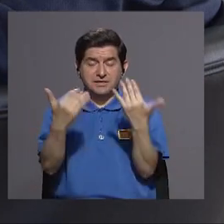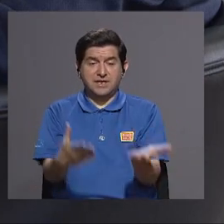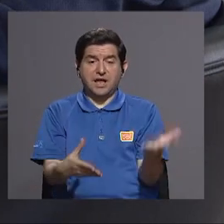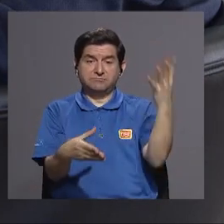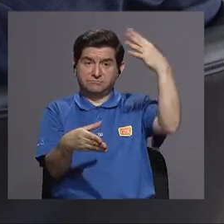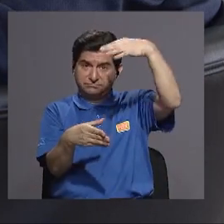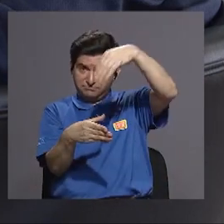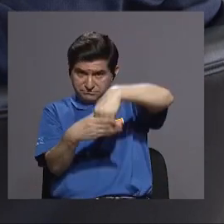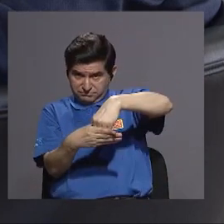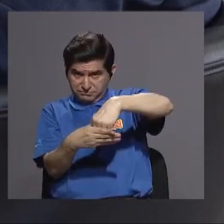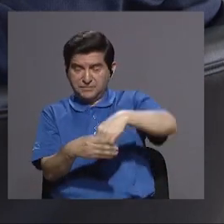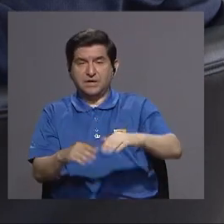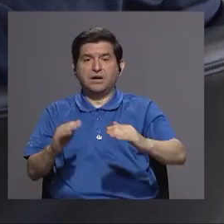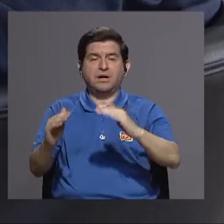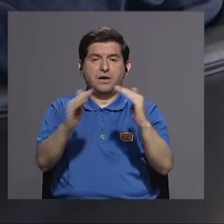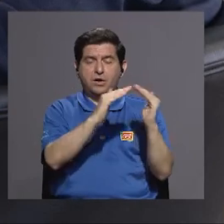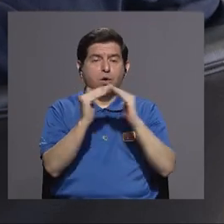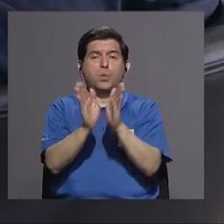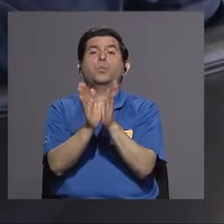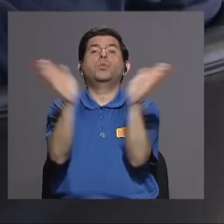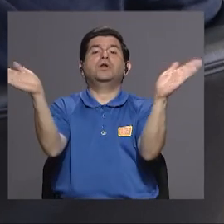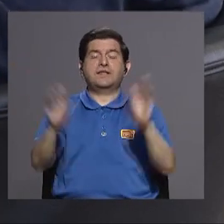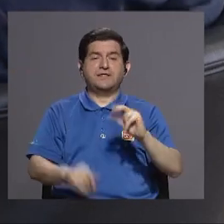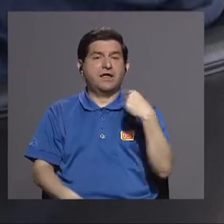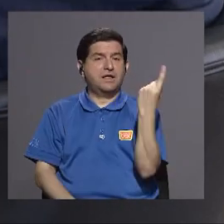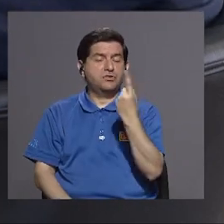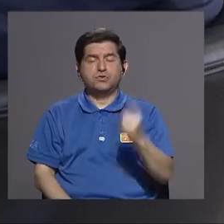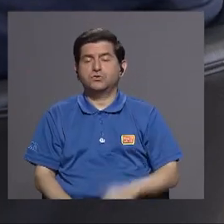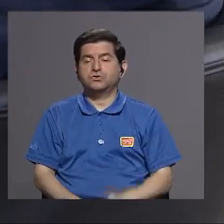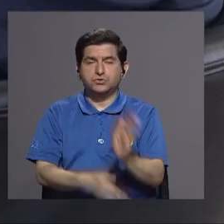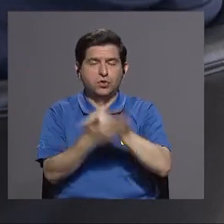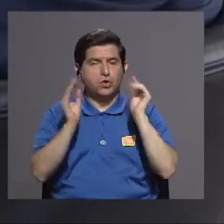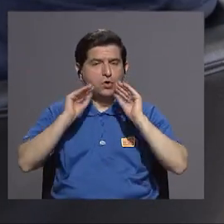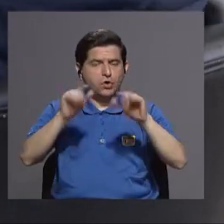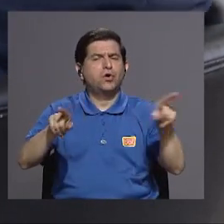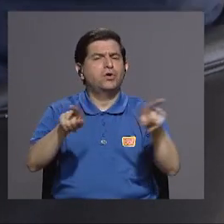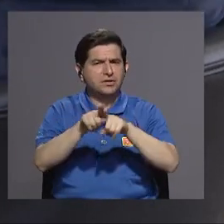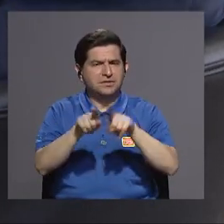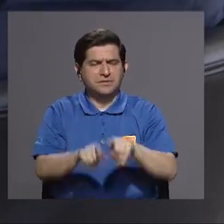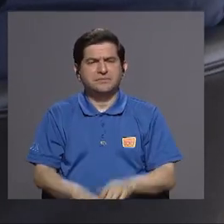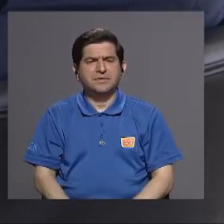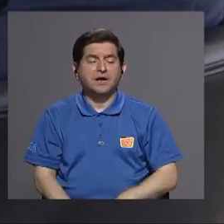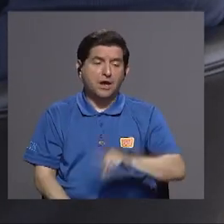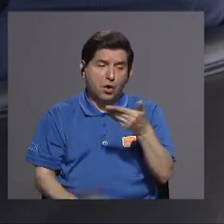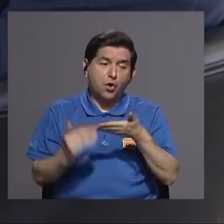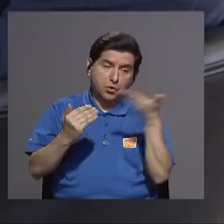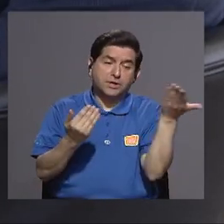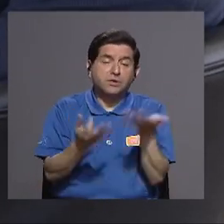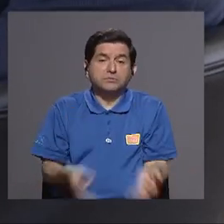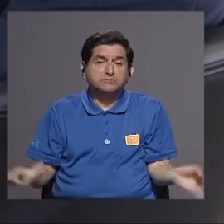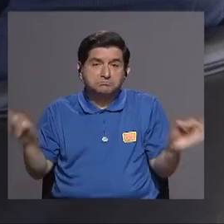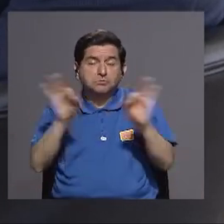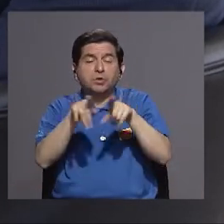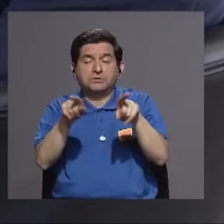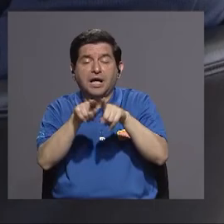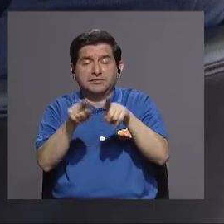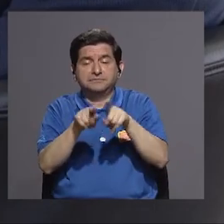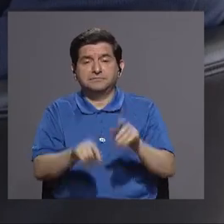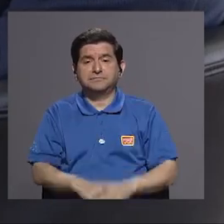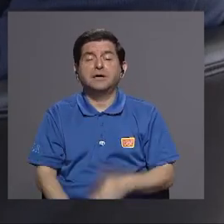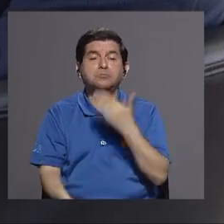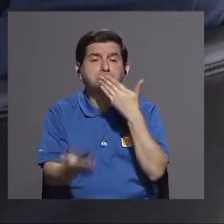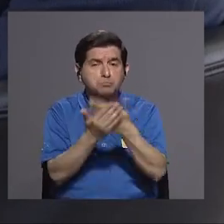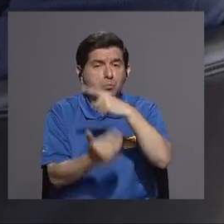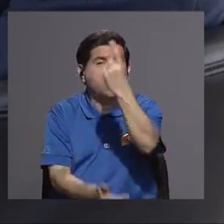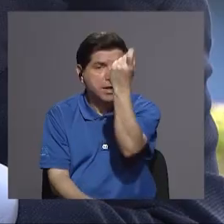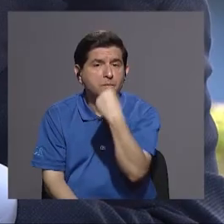involucra un poquito la comunidad en general será no sólo la parte académica sino que también hay bueno esto es otra cosa muy muy importante también qué bueno